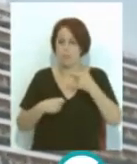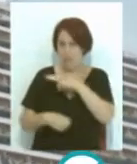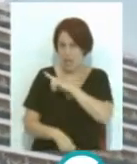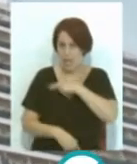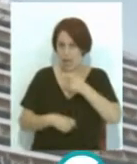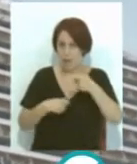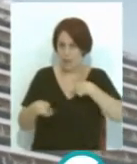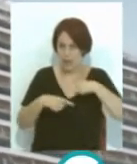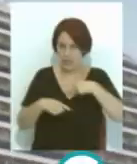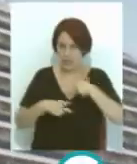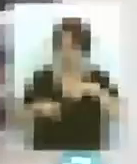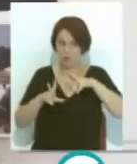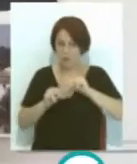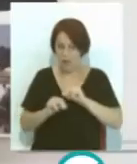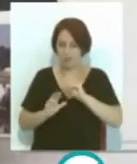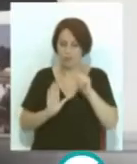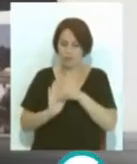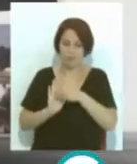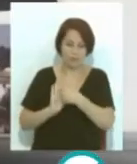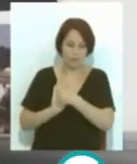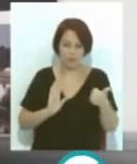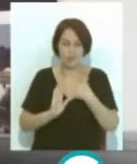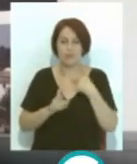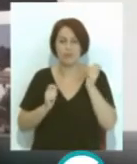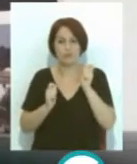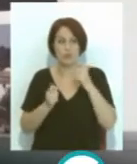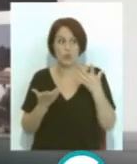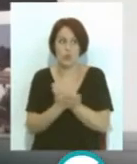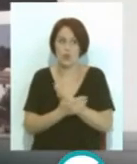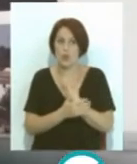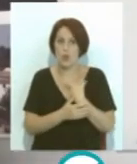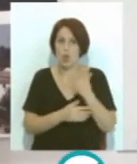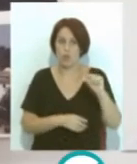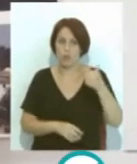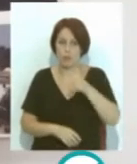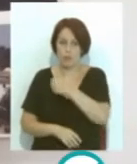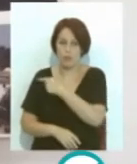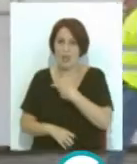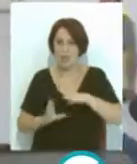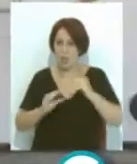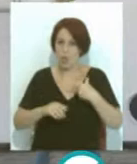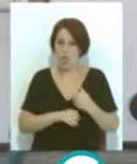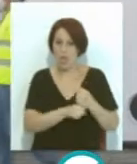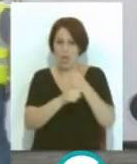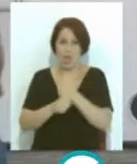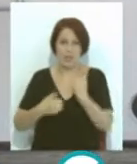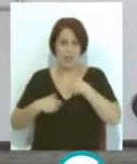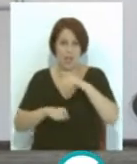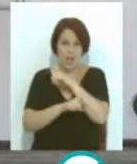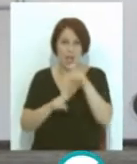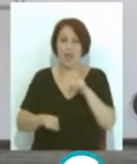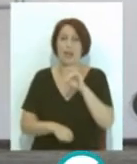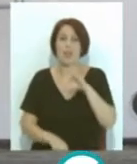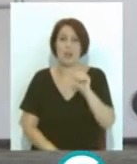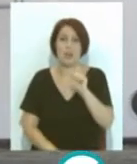absolutamente de enhorabuena, todo ha confluido y ya tenemos las primeras escalas anunciadas en Andalucía. De esta forma, casi 15